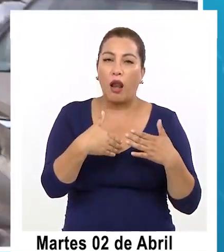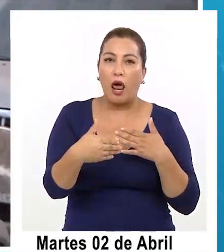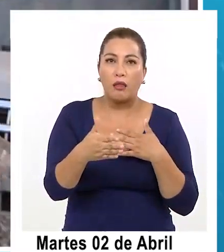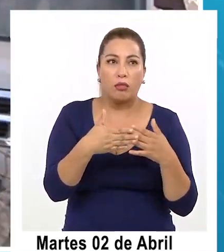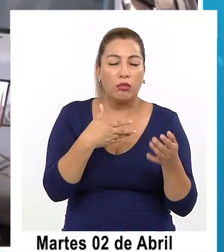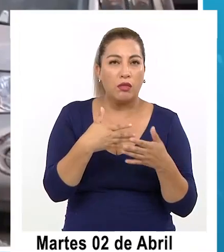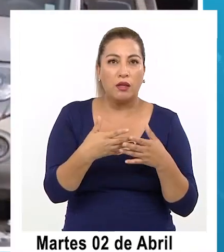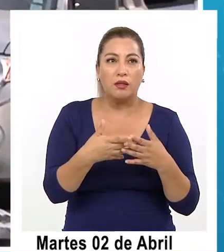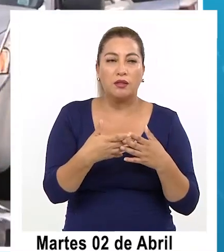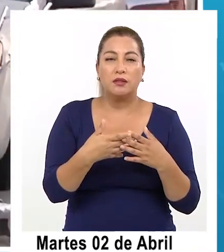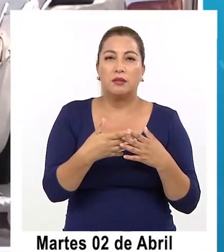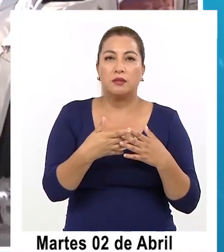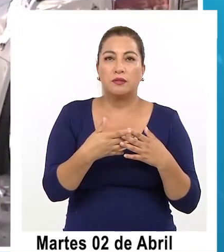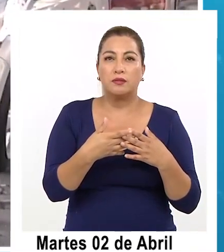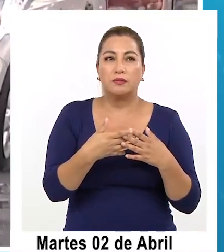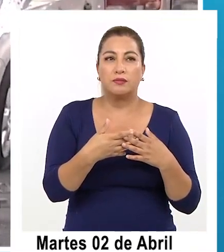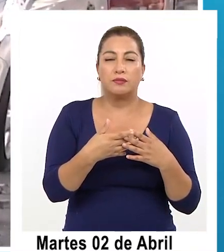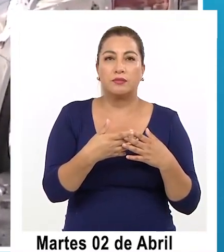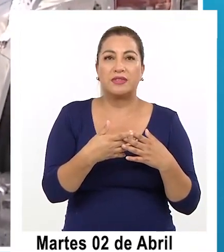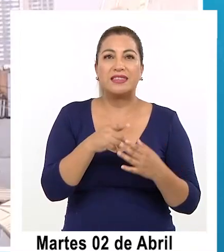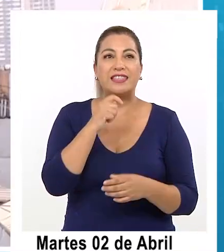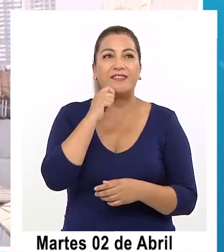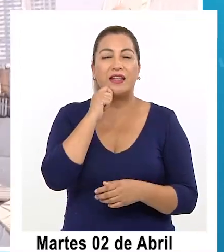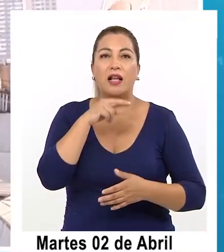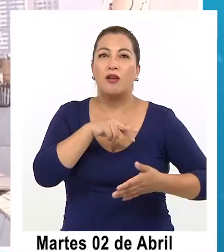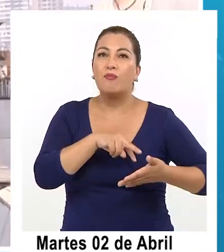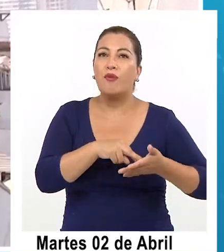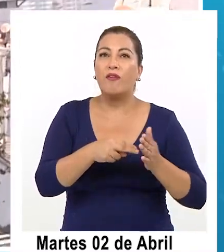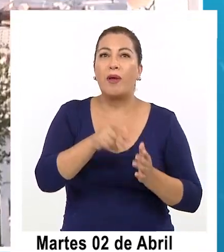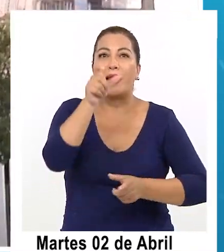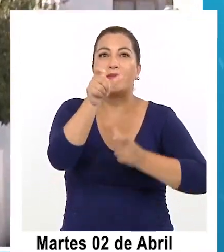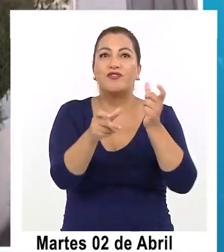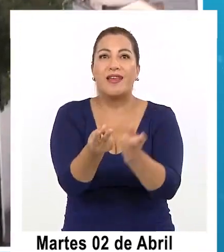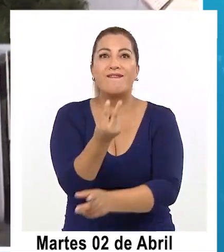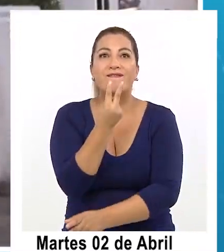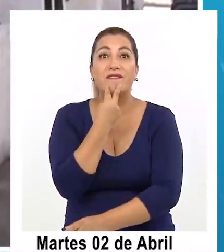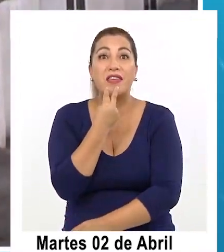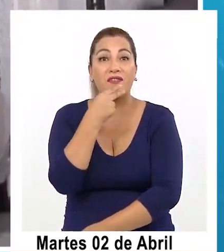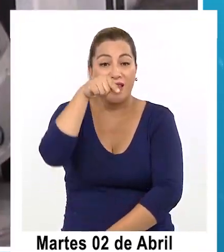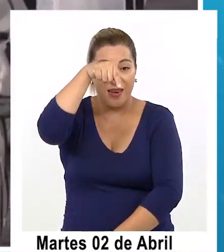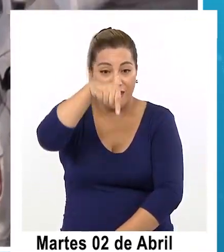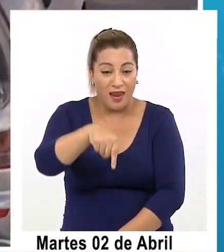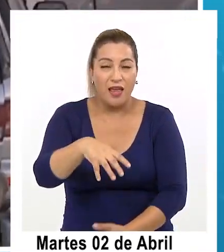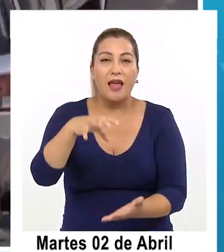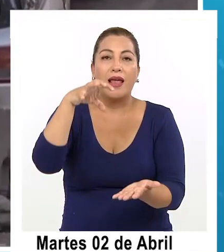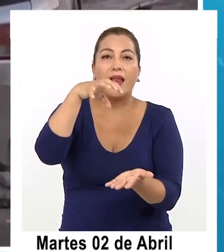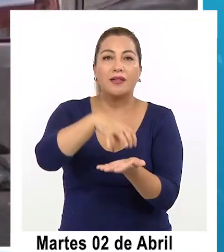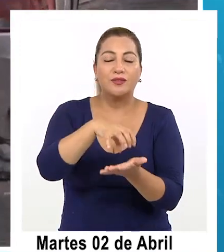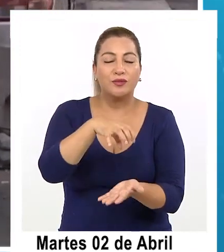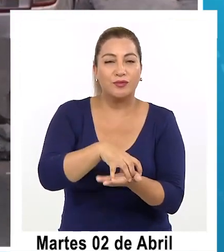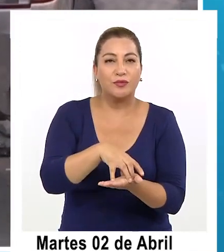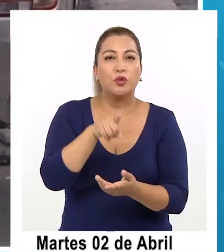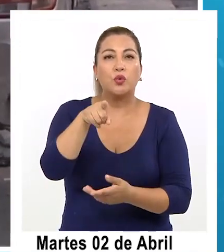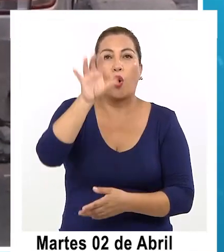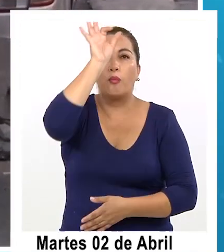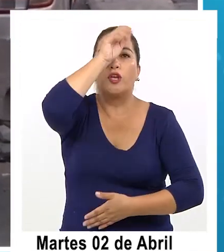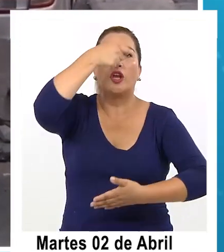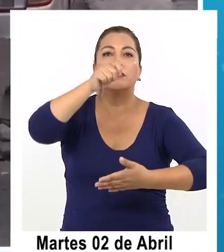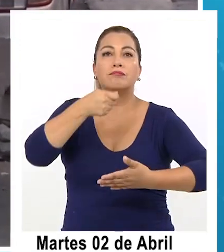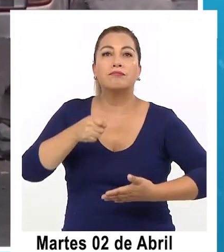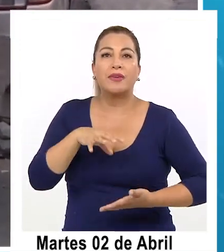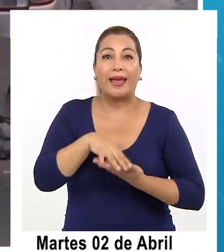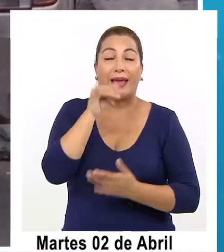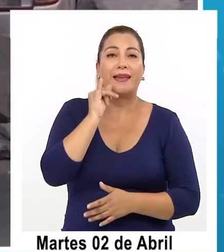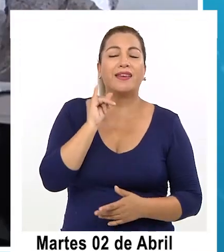desastre es lo que pasa con los habitantes del lugar a raíz de lo que sucede cómo haces el balance de lo que pasó en